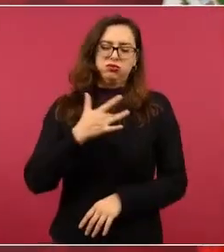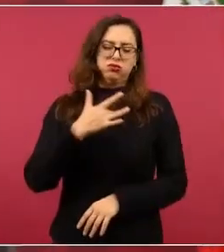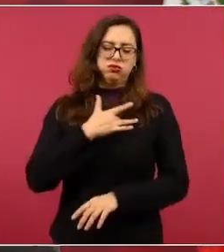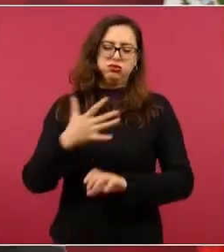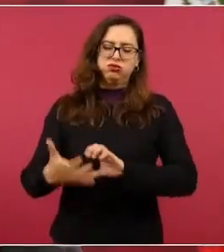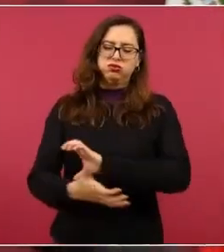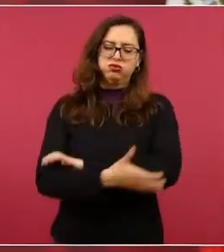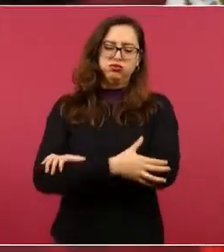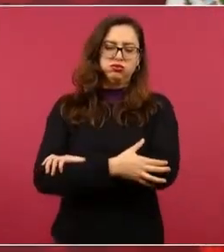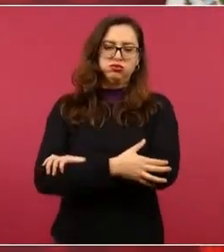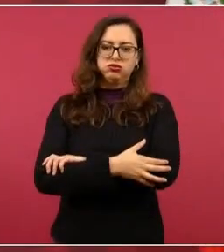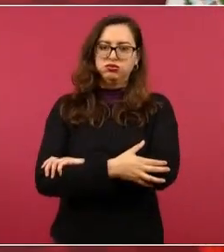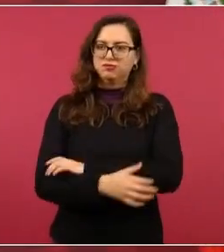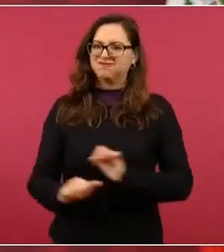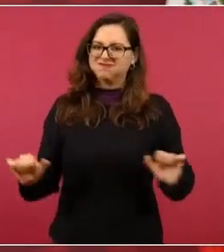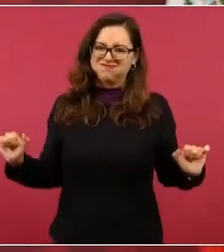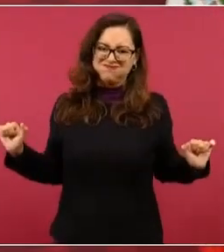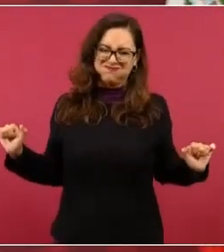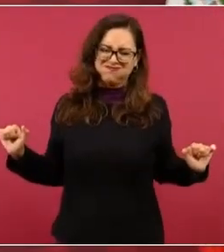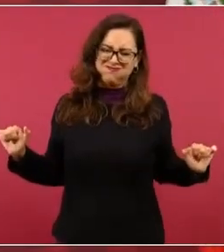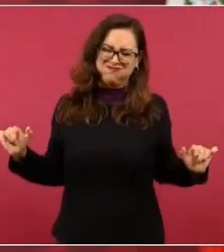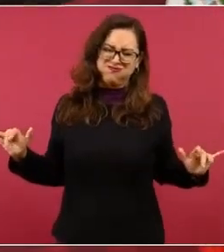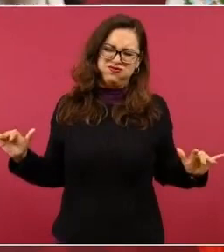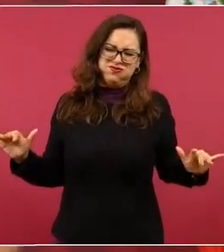Se llenó el Zócalo.